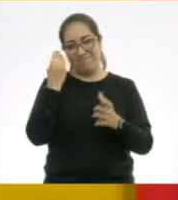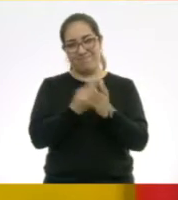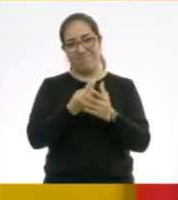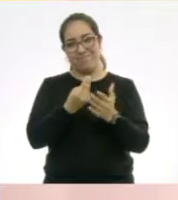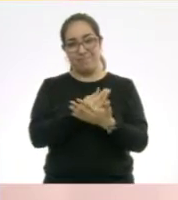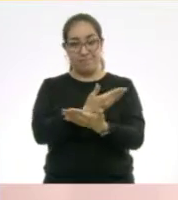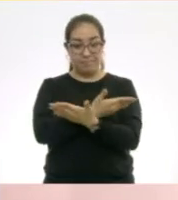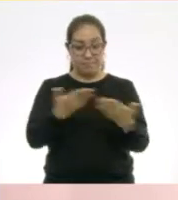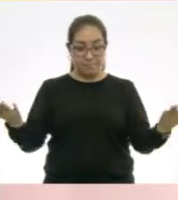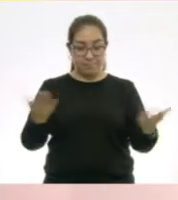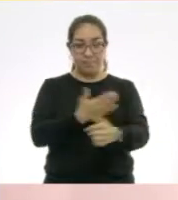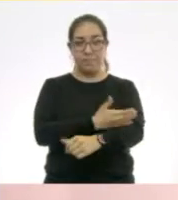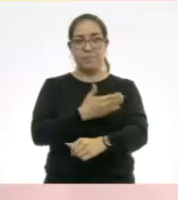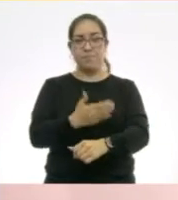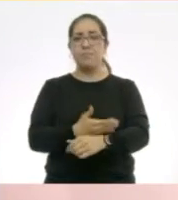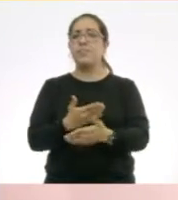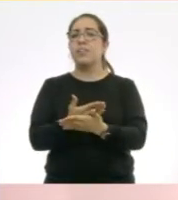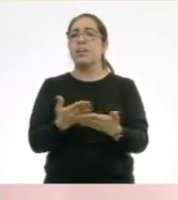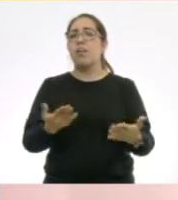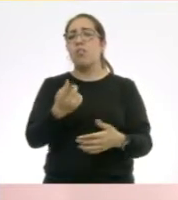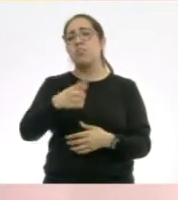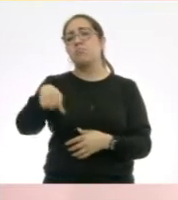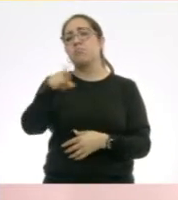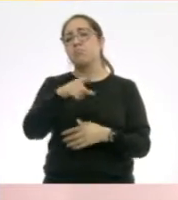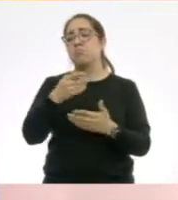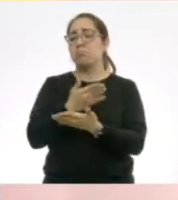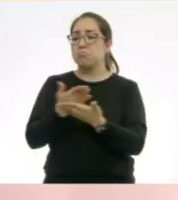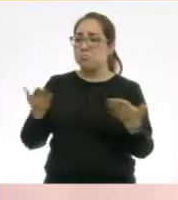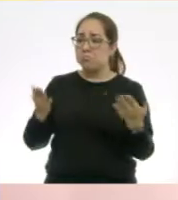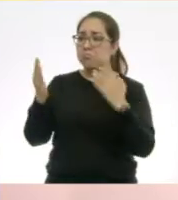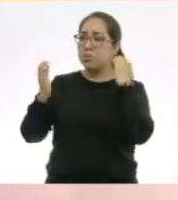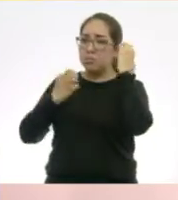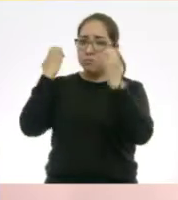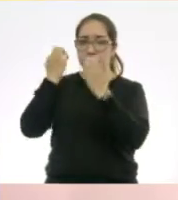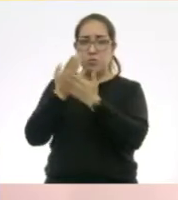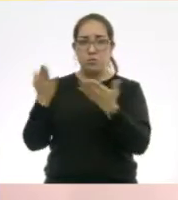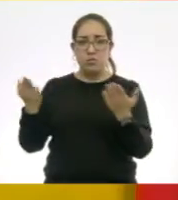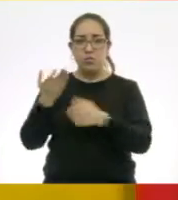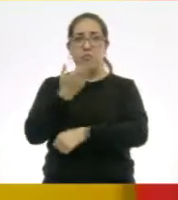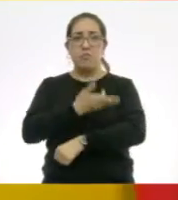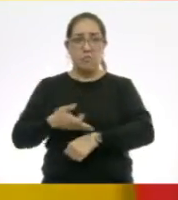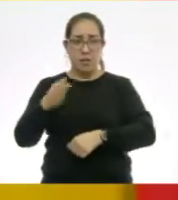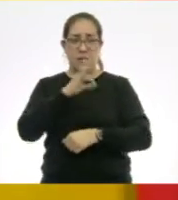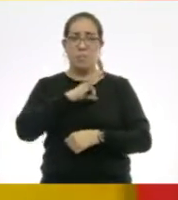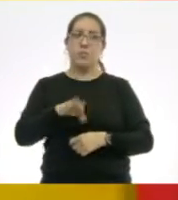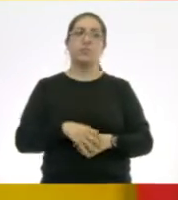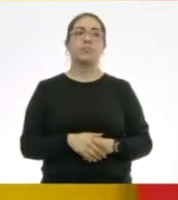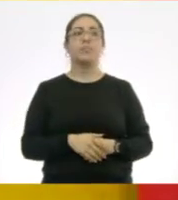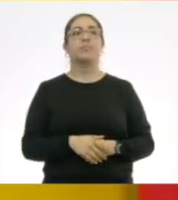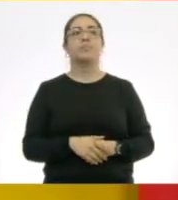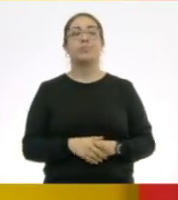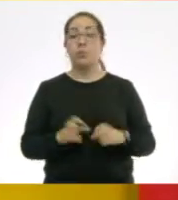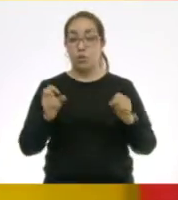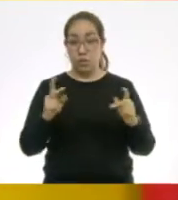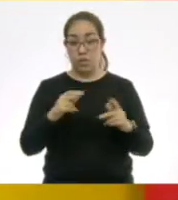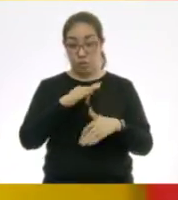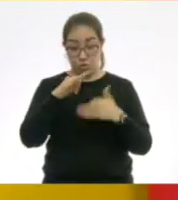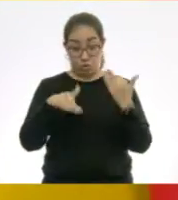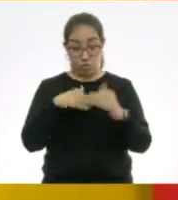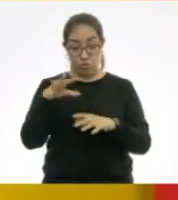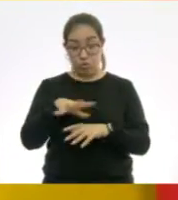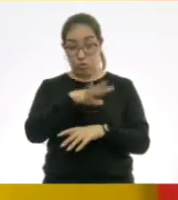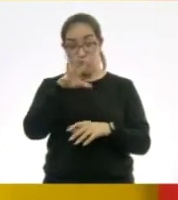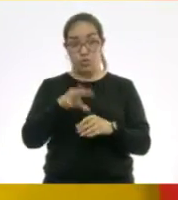sus compañeros. Ahora lo pueden exponer ante sus familiares. ¿Qué les parece? Muy bien. Entonces, hay que tener toda esta información